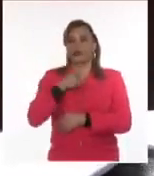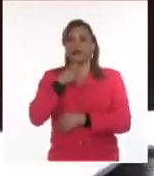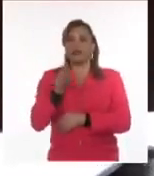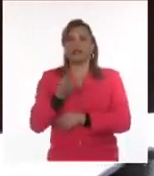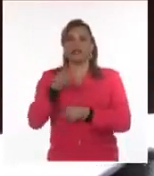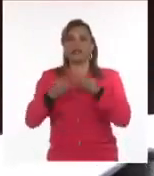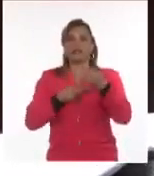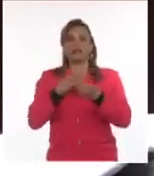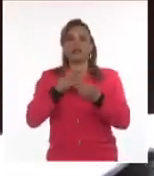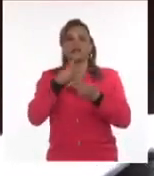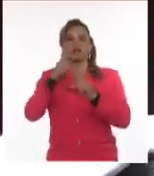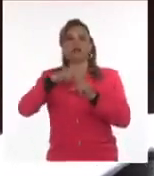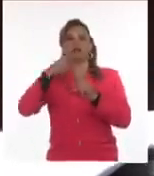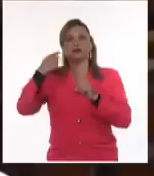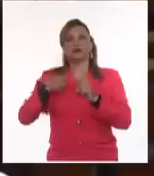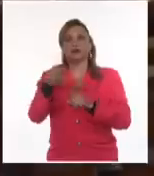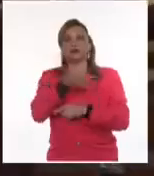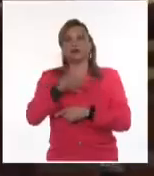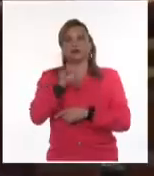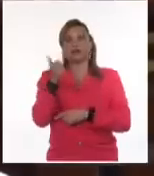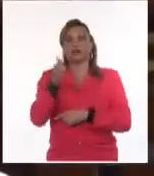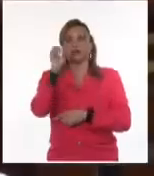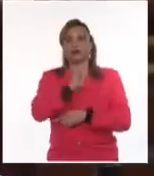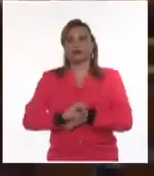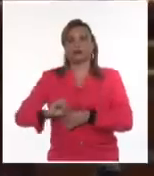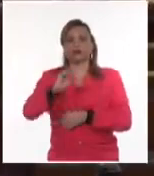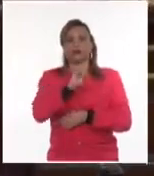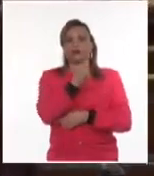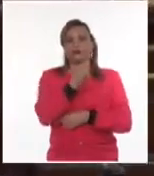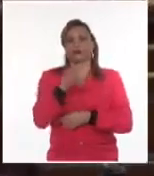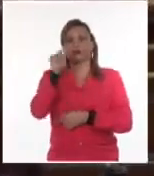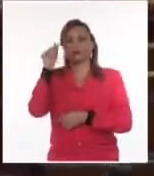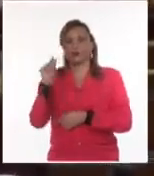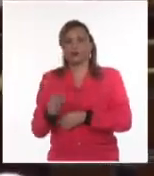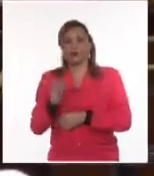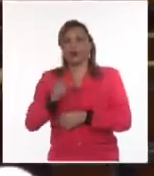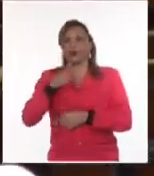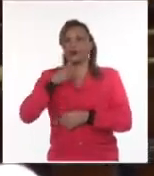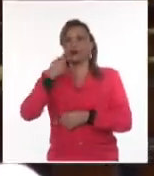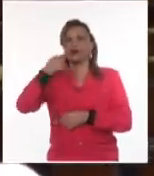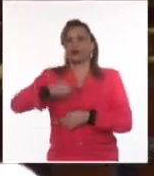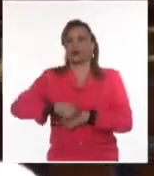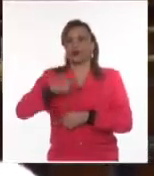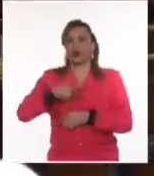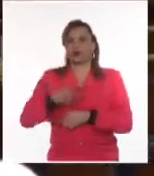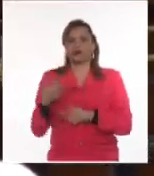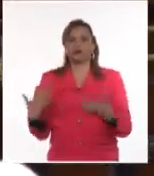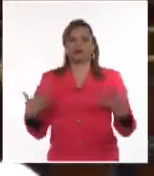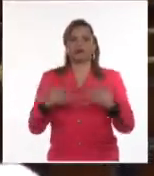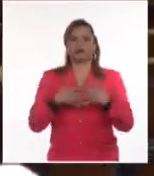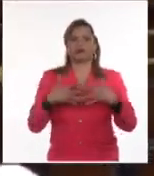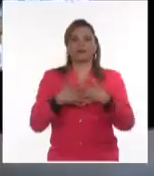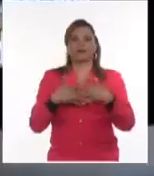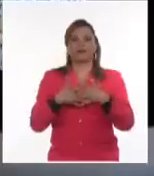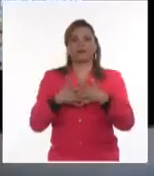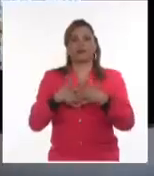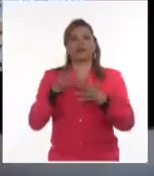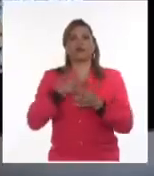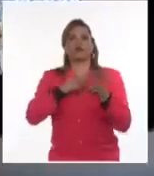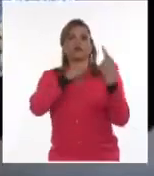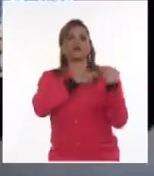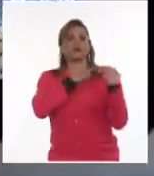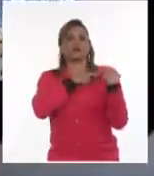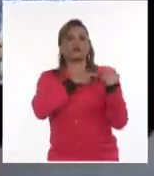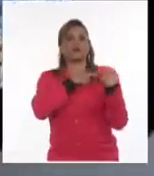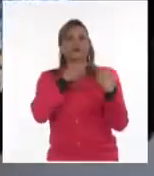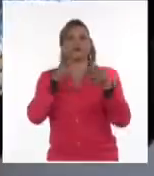Tribunal Municipal Popular de 10 de octubre para cada uno de los acusados en correspondencia con el grado de responsabilidad y las